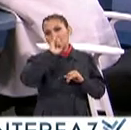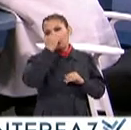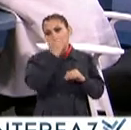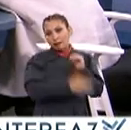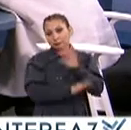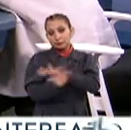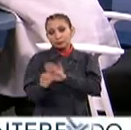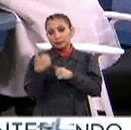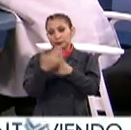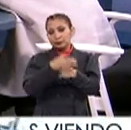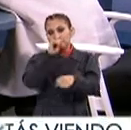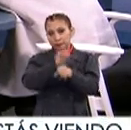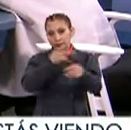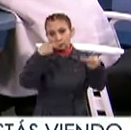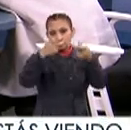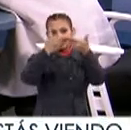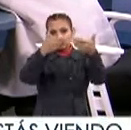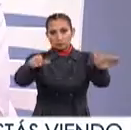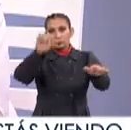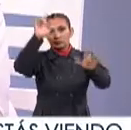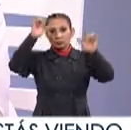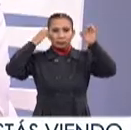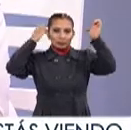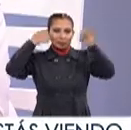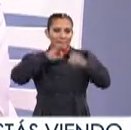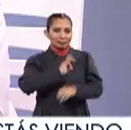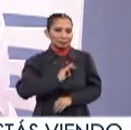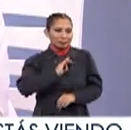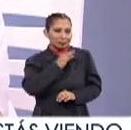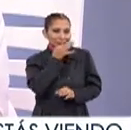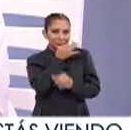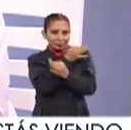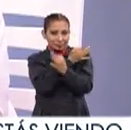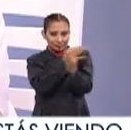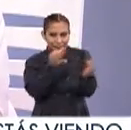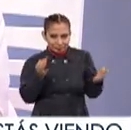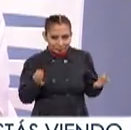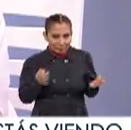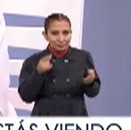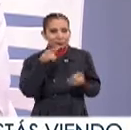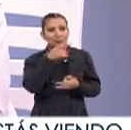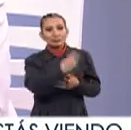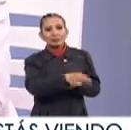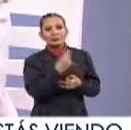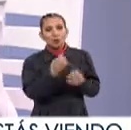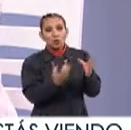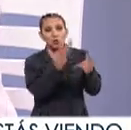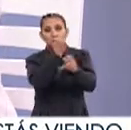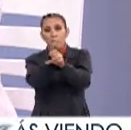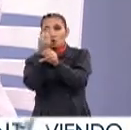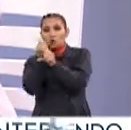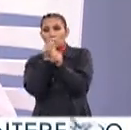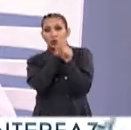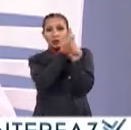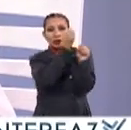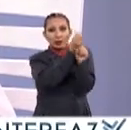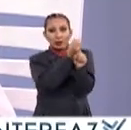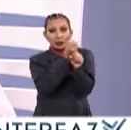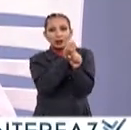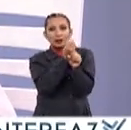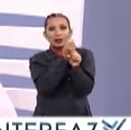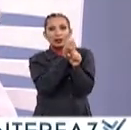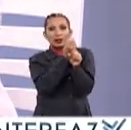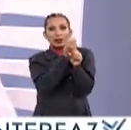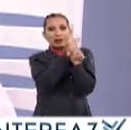Y la próxima semana Tenemos la apertura De algo que me da Mucha felicidad anunciar Es la renovación Es una renovación De nuestra